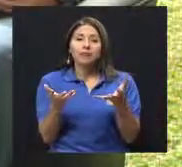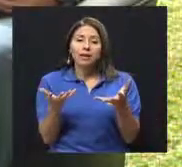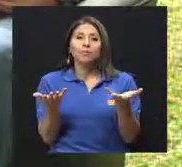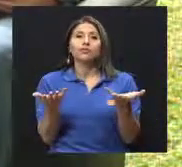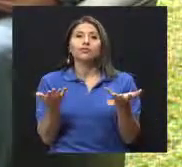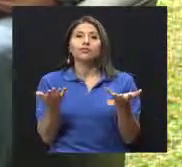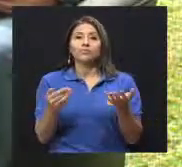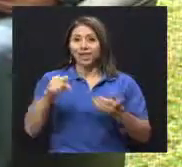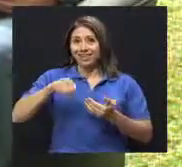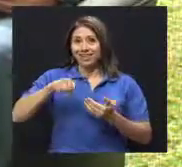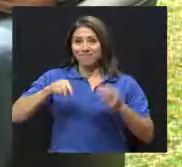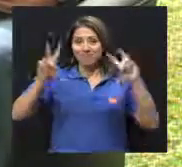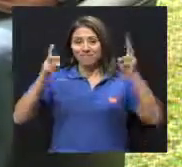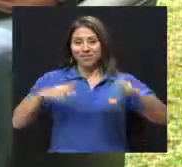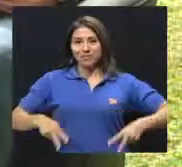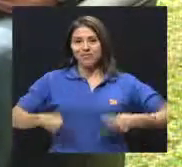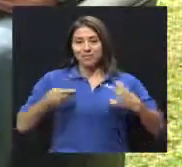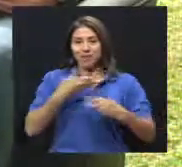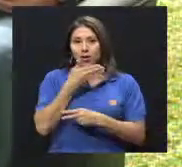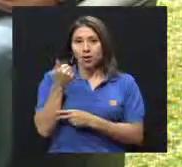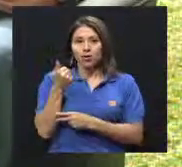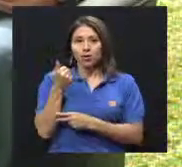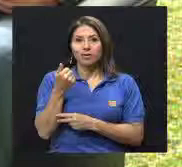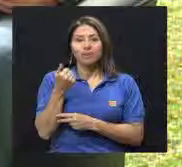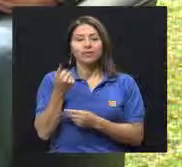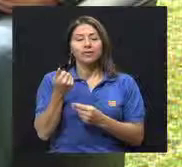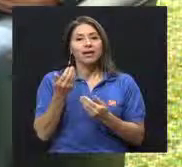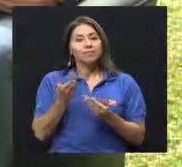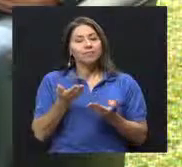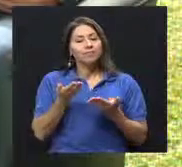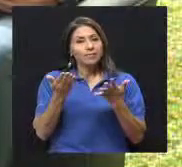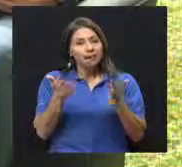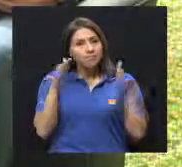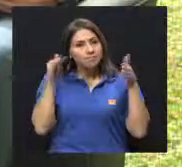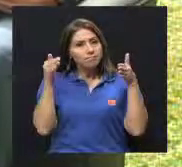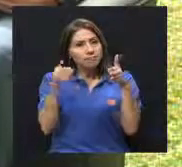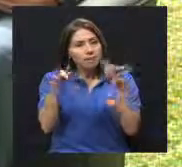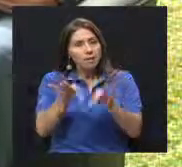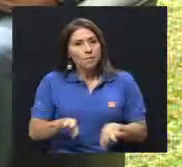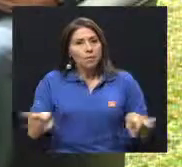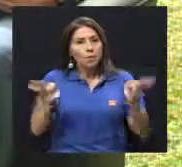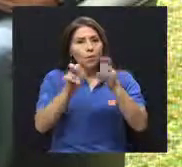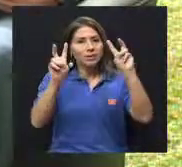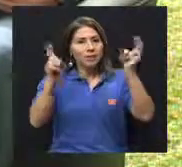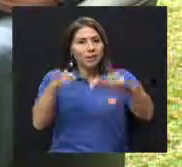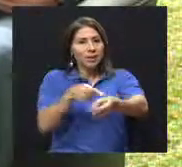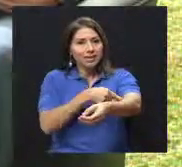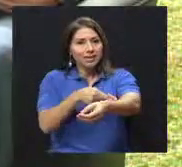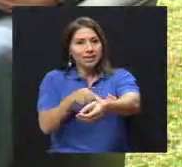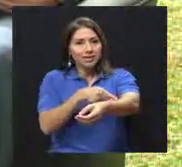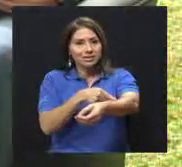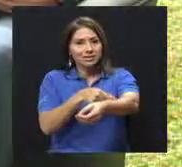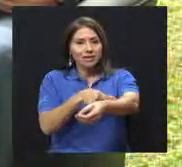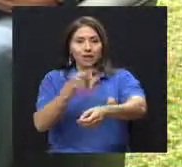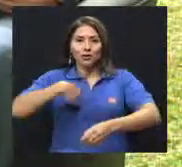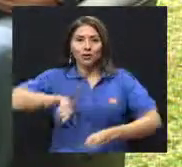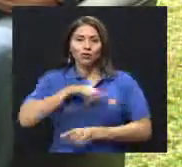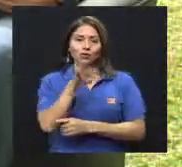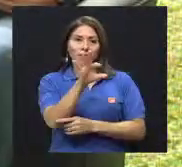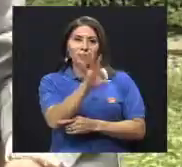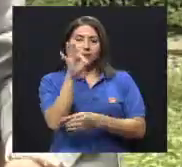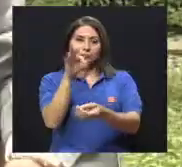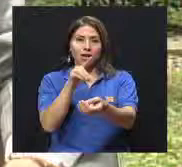aquí a vivir mejor, dándole importancia a la diabetes como tal, que invitamos al doctor